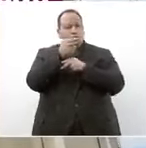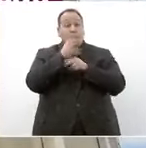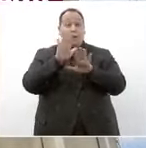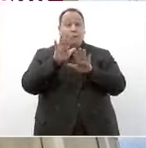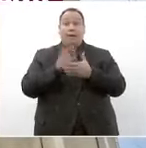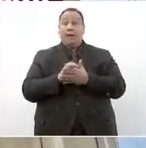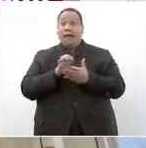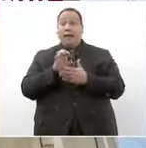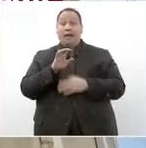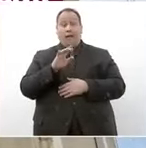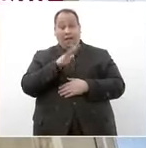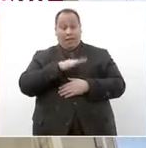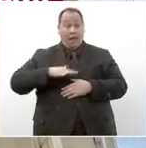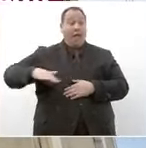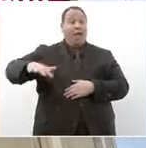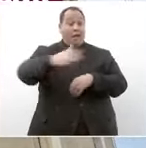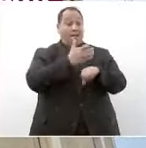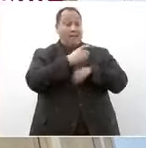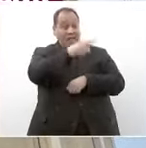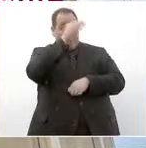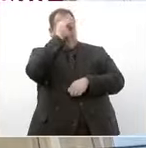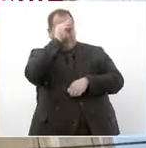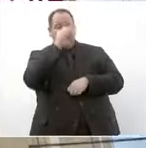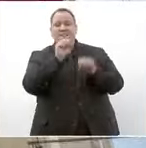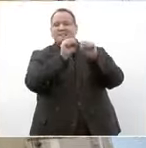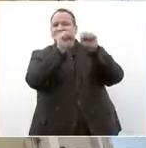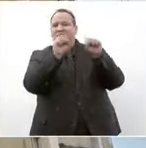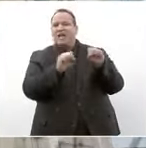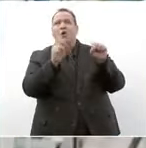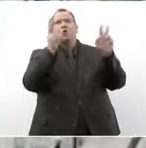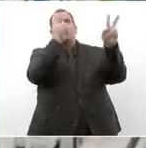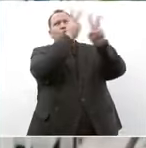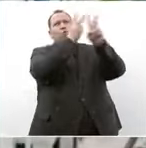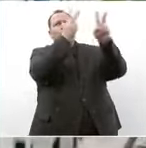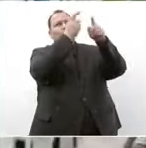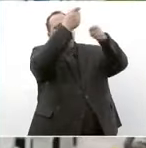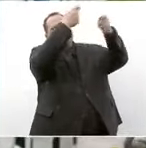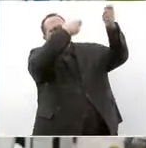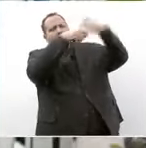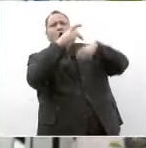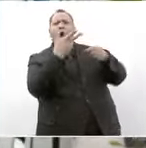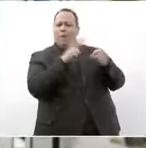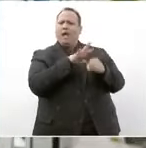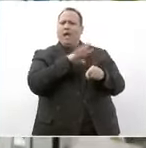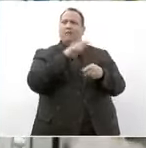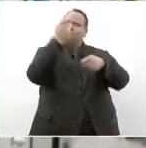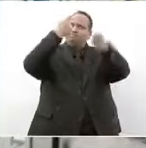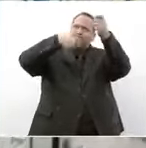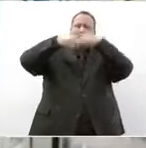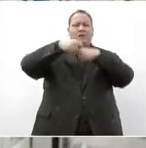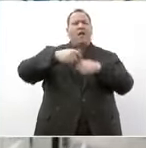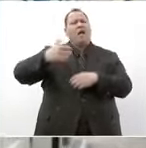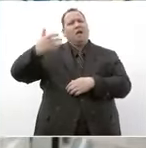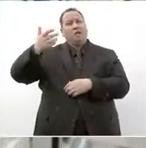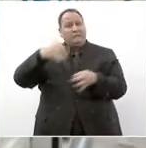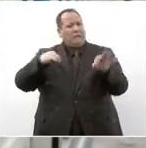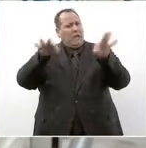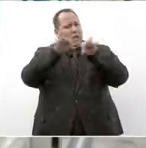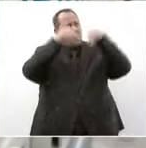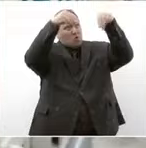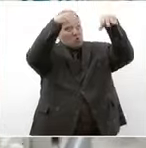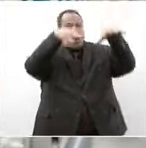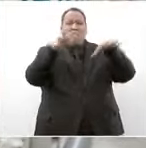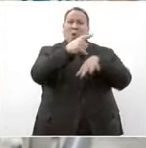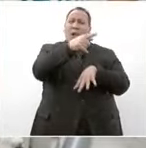en el caso de la capital del estado se sustituyó el sistema de aire acondicionado del hospital general el cual es de vital